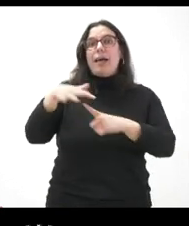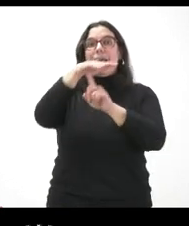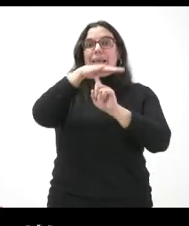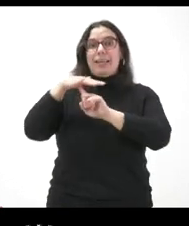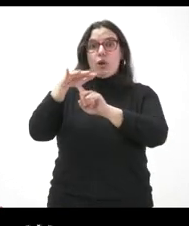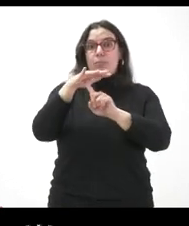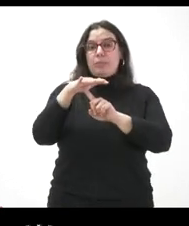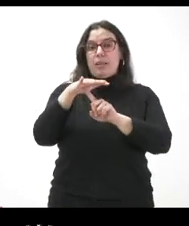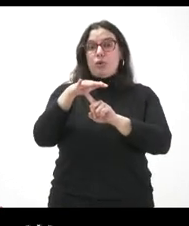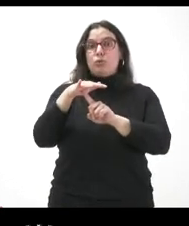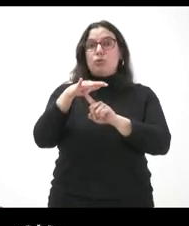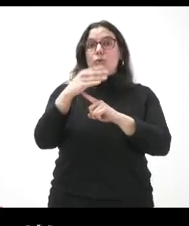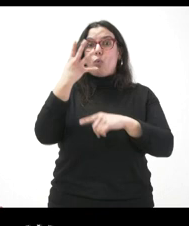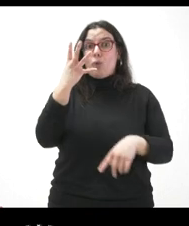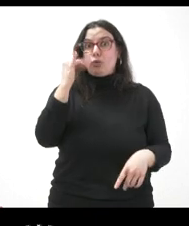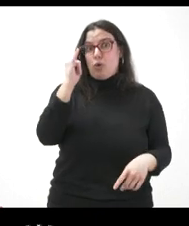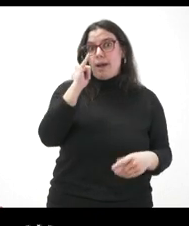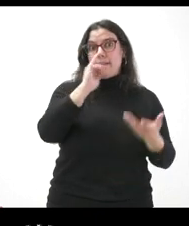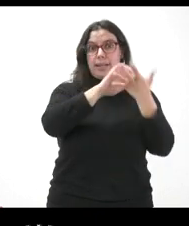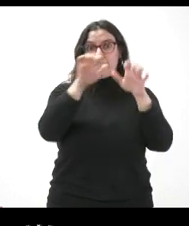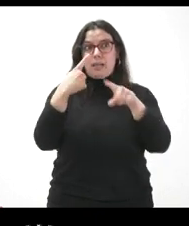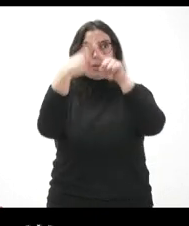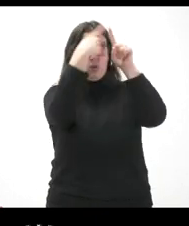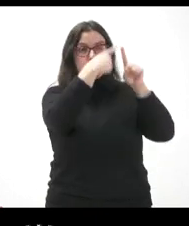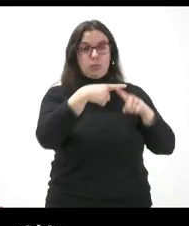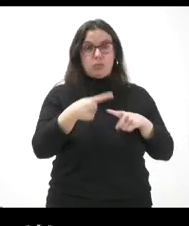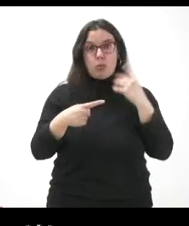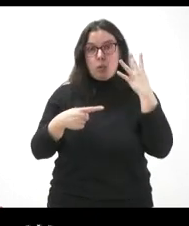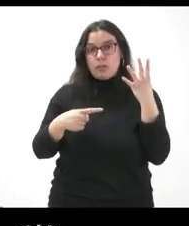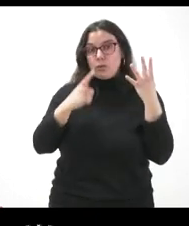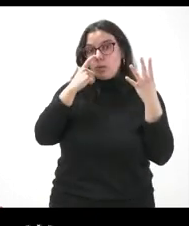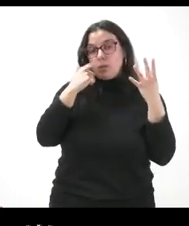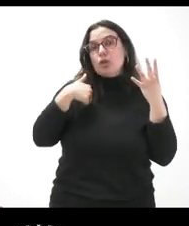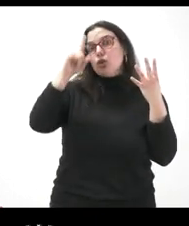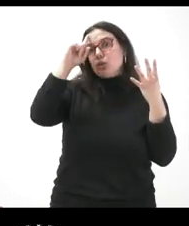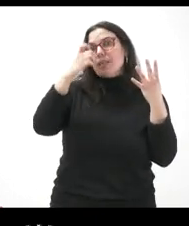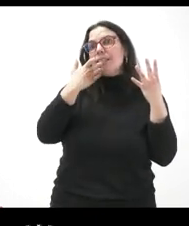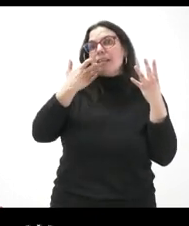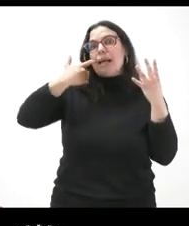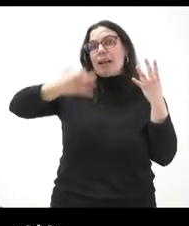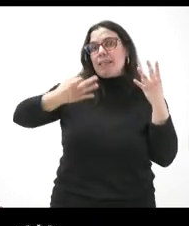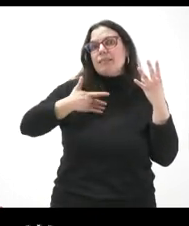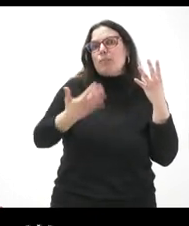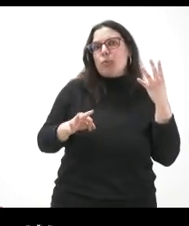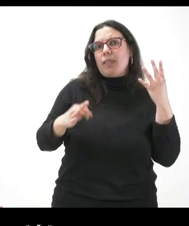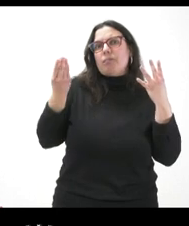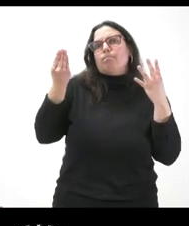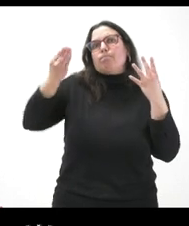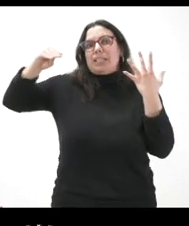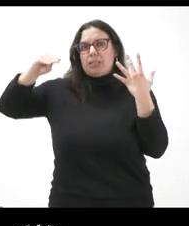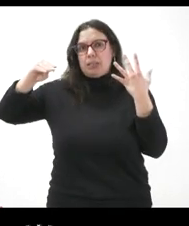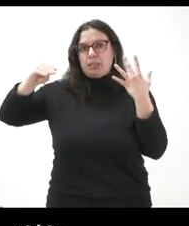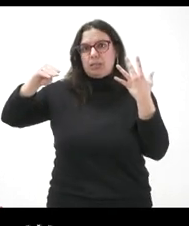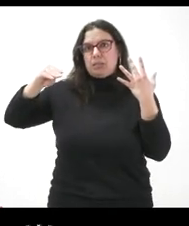de estas características operando en Castilla y León. No sé si existe realmente la posibilidad de que este